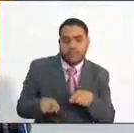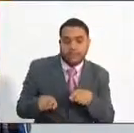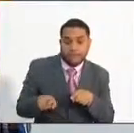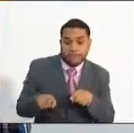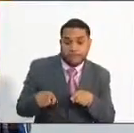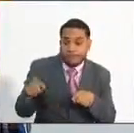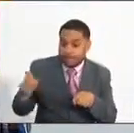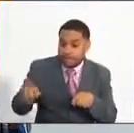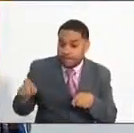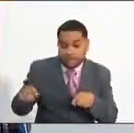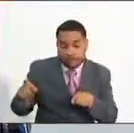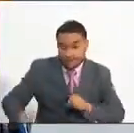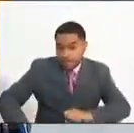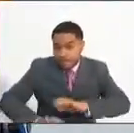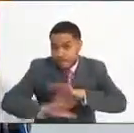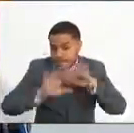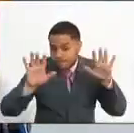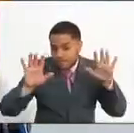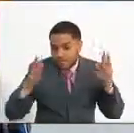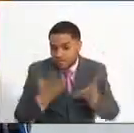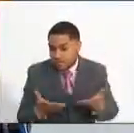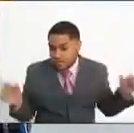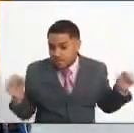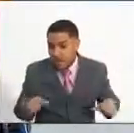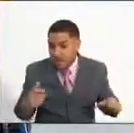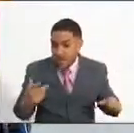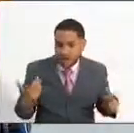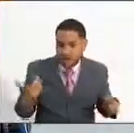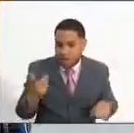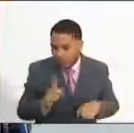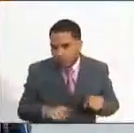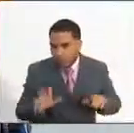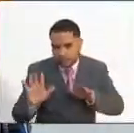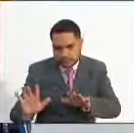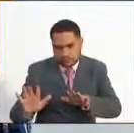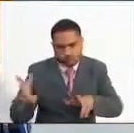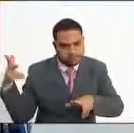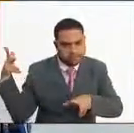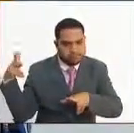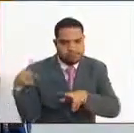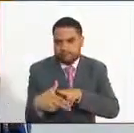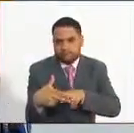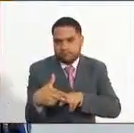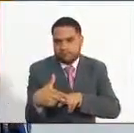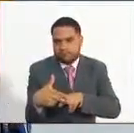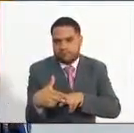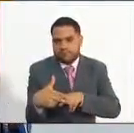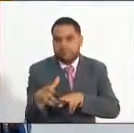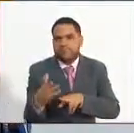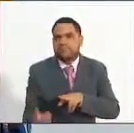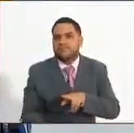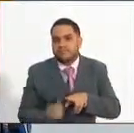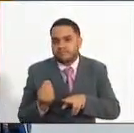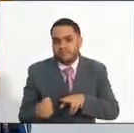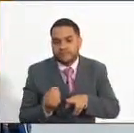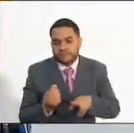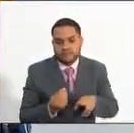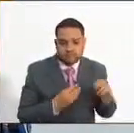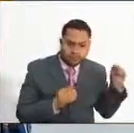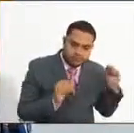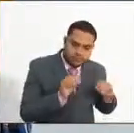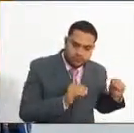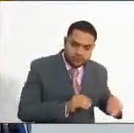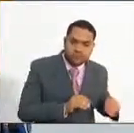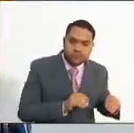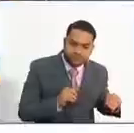velar por la transparencia y por la legalidad del proceso, la comisión decidió suspender la convocatoria y adelantar una